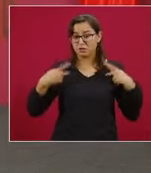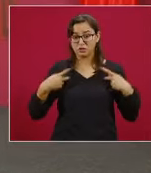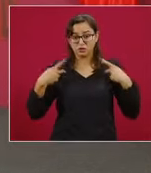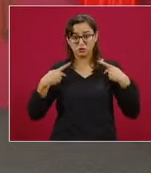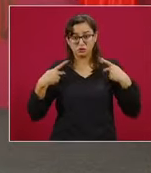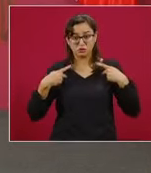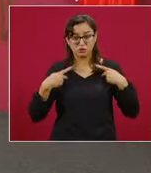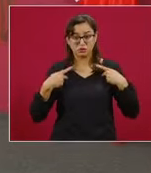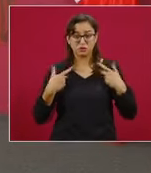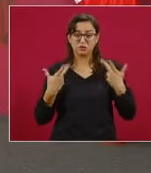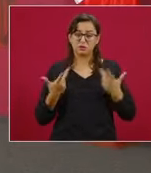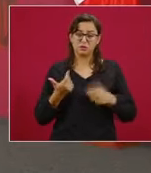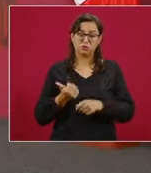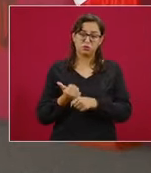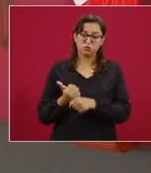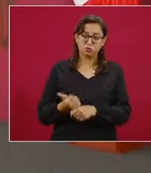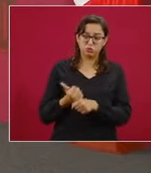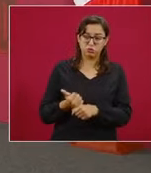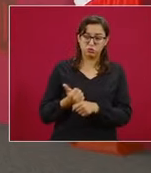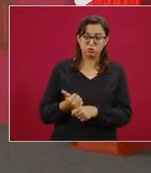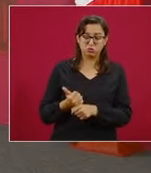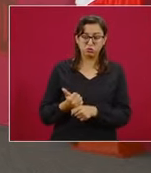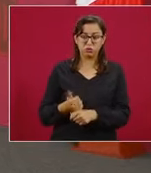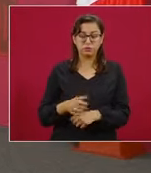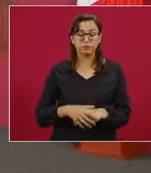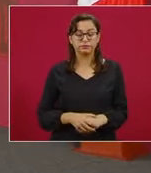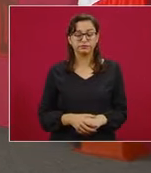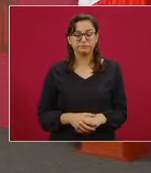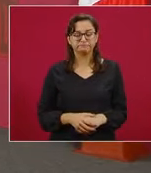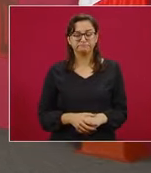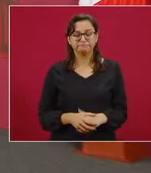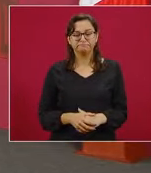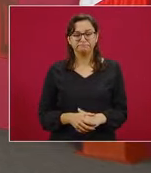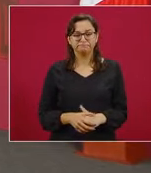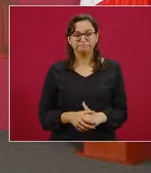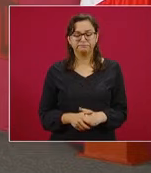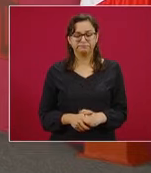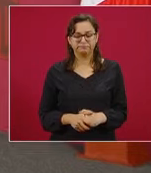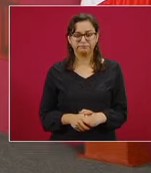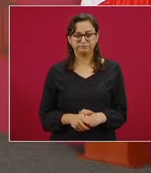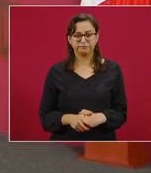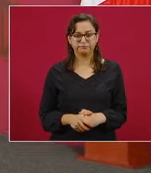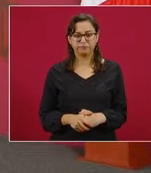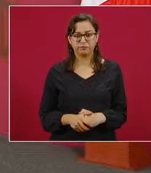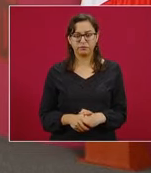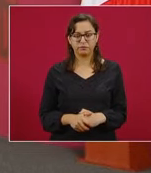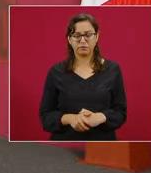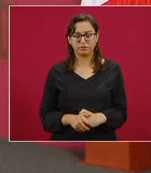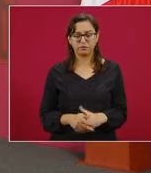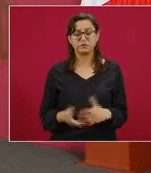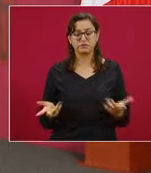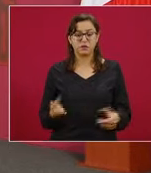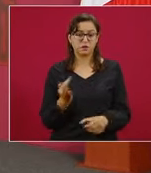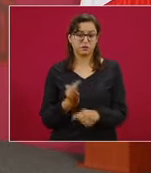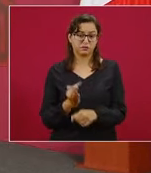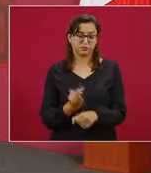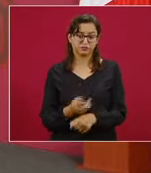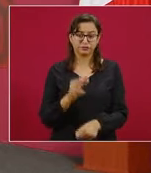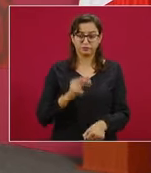muchas familias mexicanas. Entonces, vamos a que el doctor Jorge Alcocer